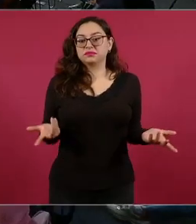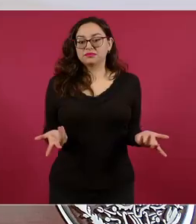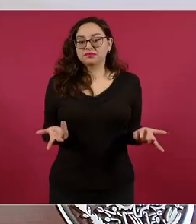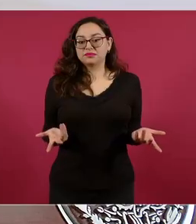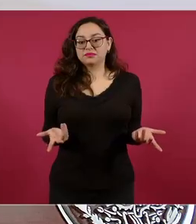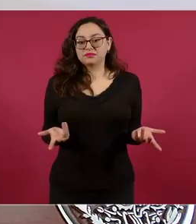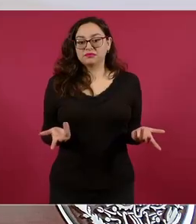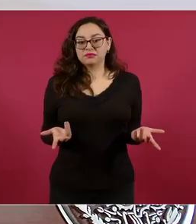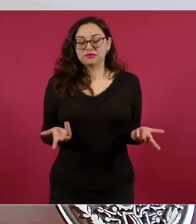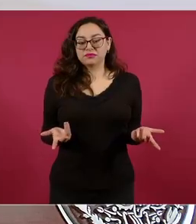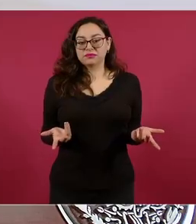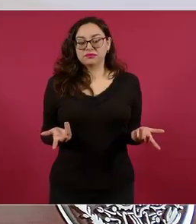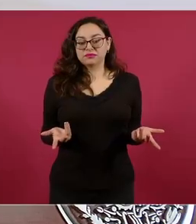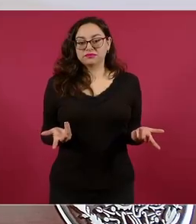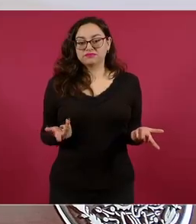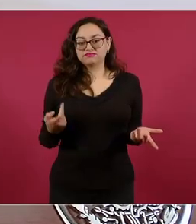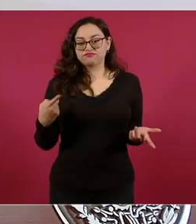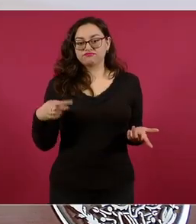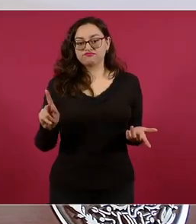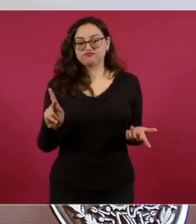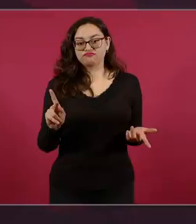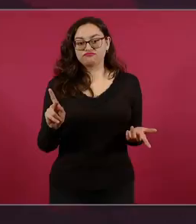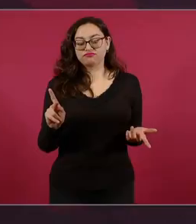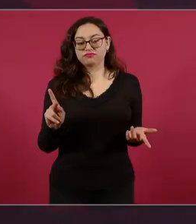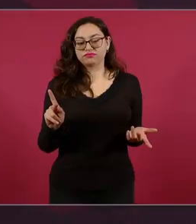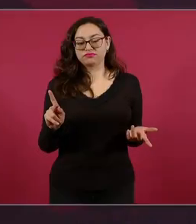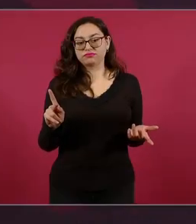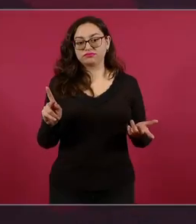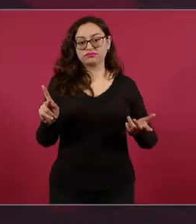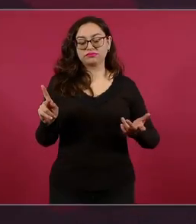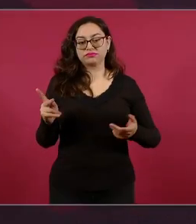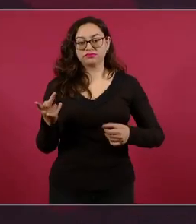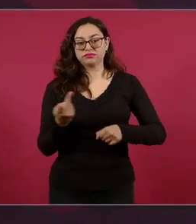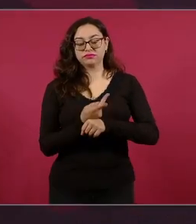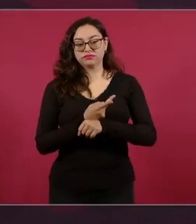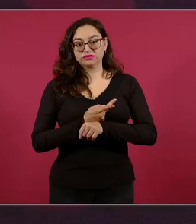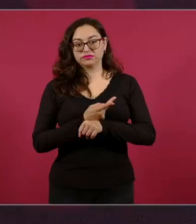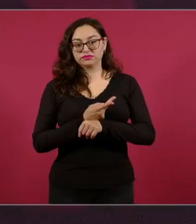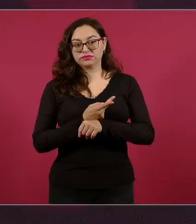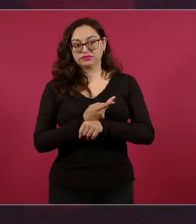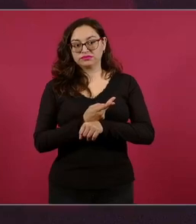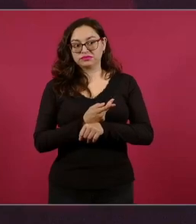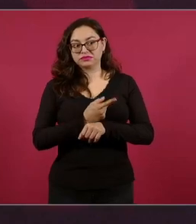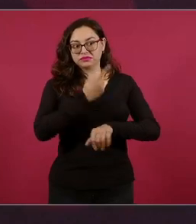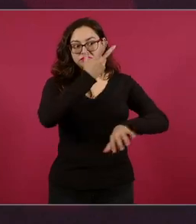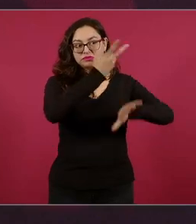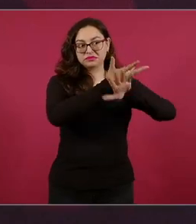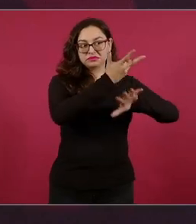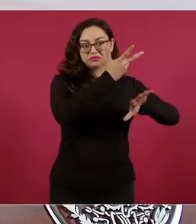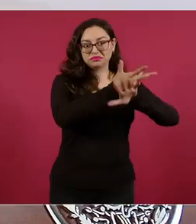eso no lo vamos a ver en Televisa ni en Reforma, o a lo mejor Reforma sí sacó algo ya,